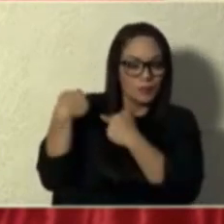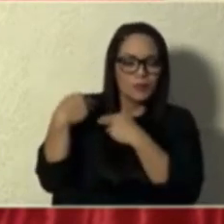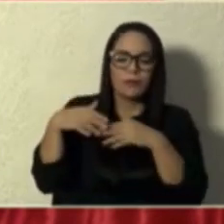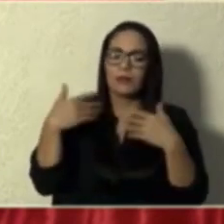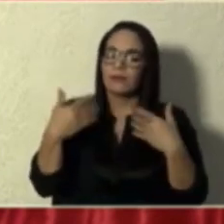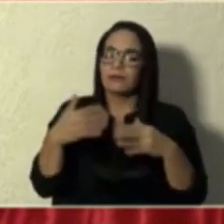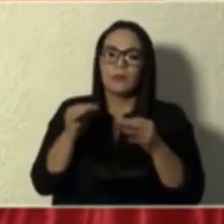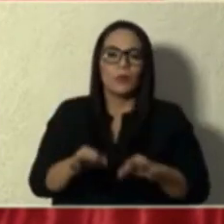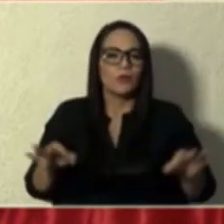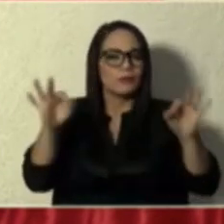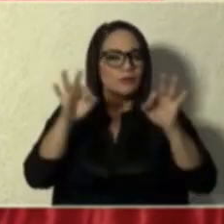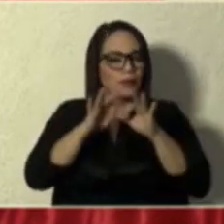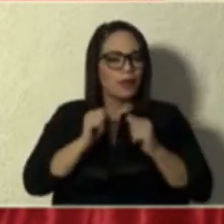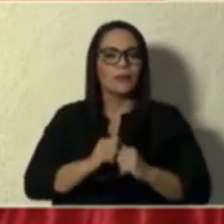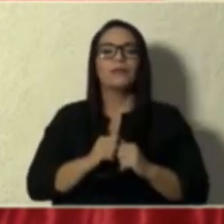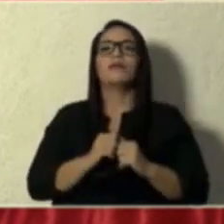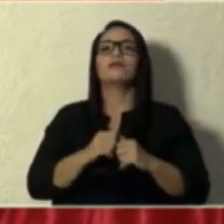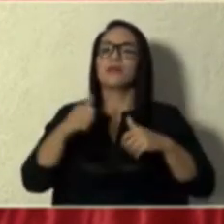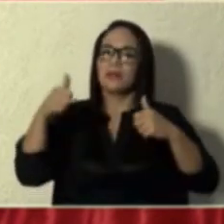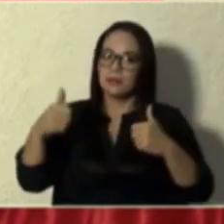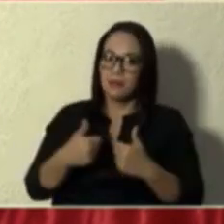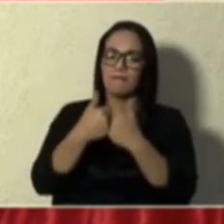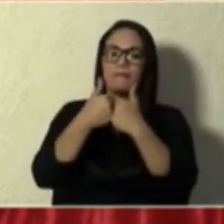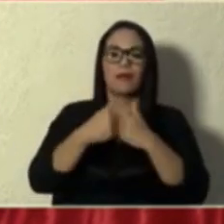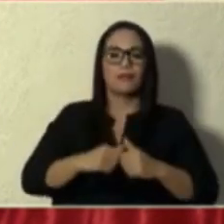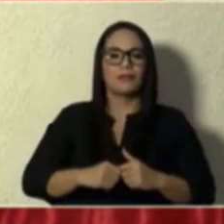importantes y desafiantes.